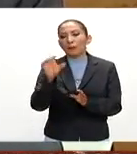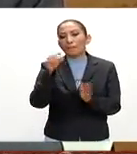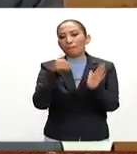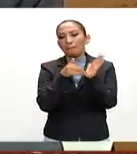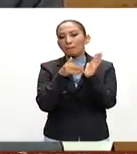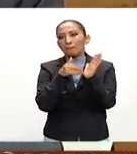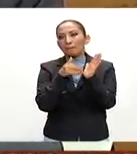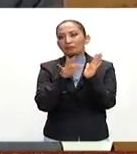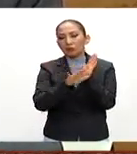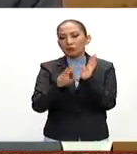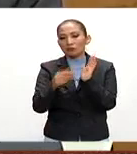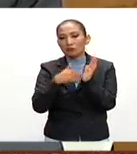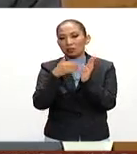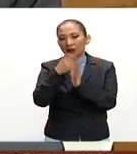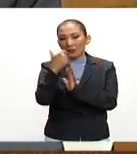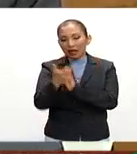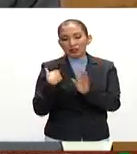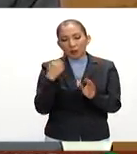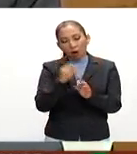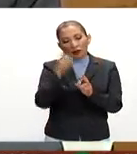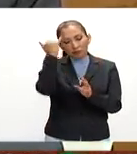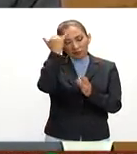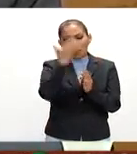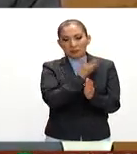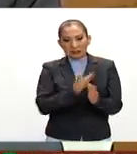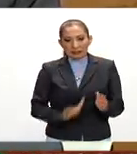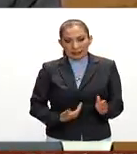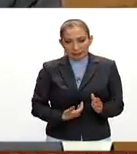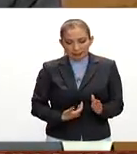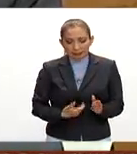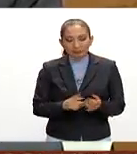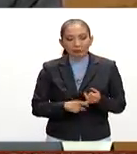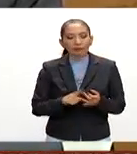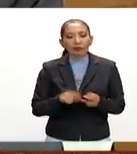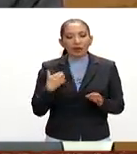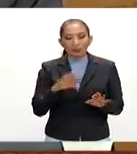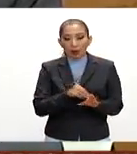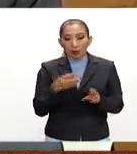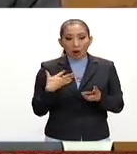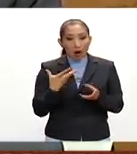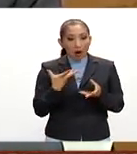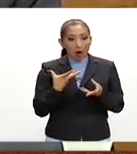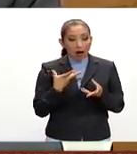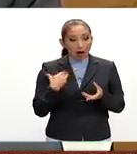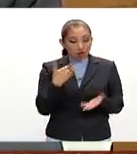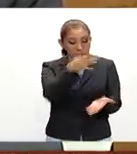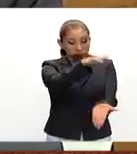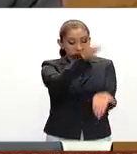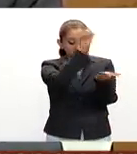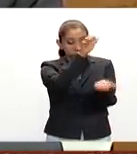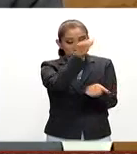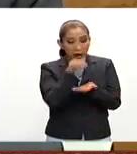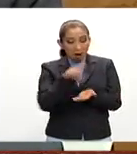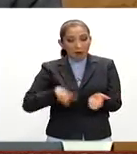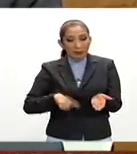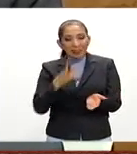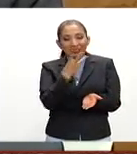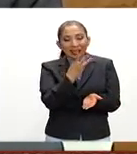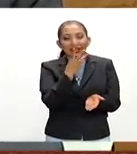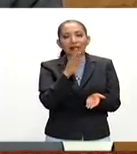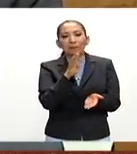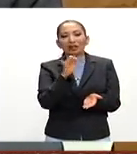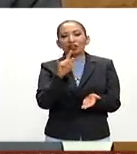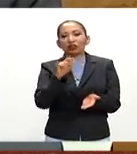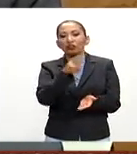pesos respecto a la iniciativa del ejecutivo federal quedando los ingresos del gobierno federal en 3 billones